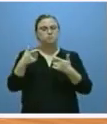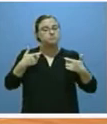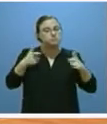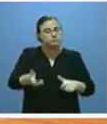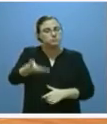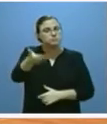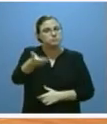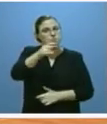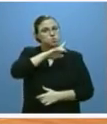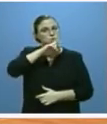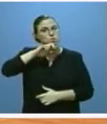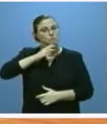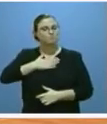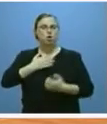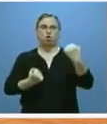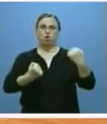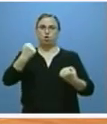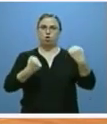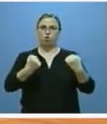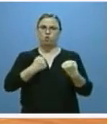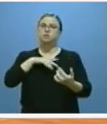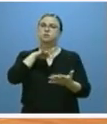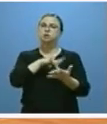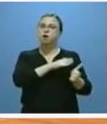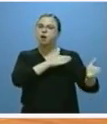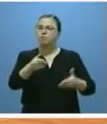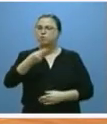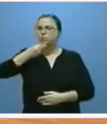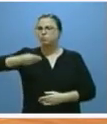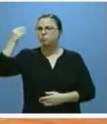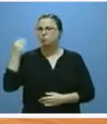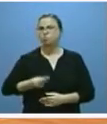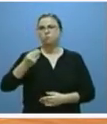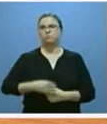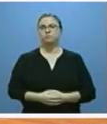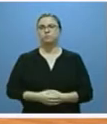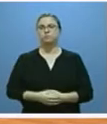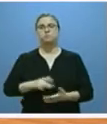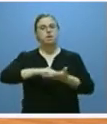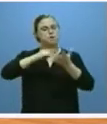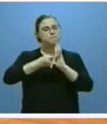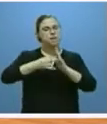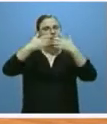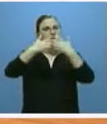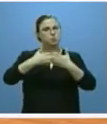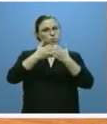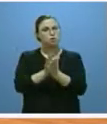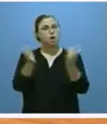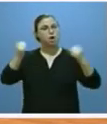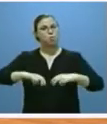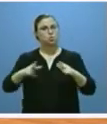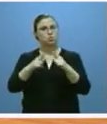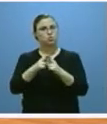claves como es la automoción atraviesa por un excelente momento con planes industriales y acuerdos sociales